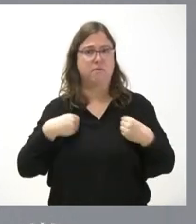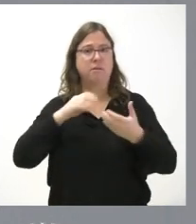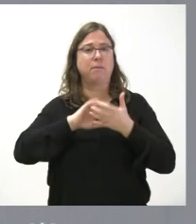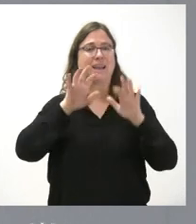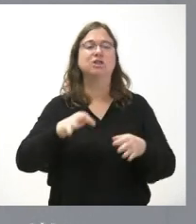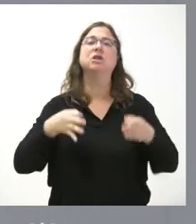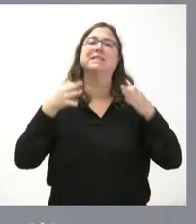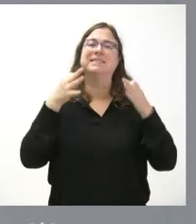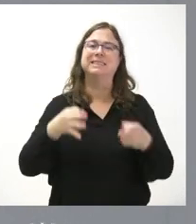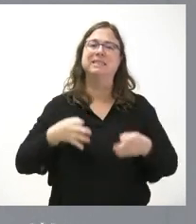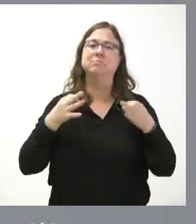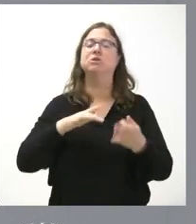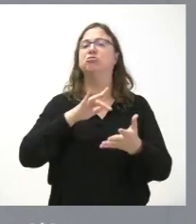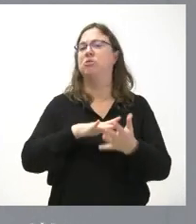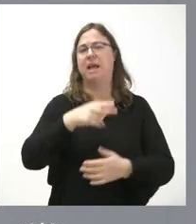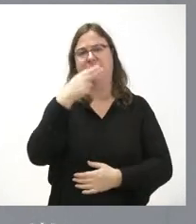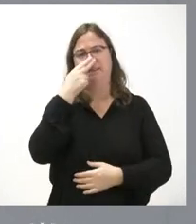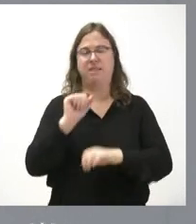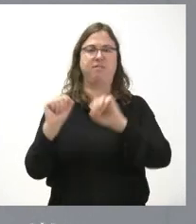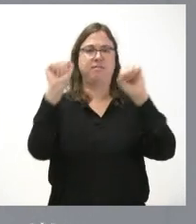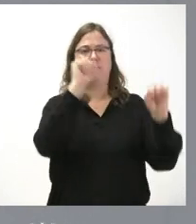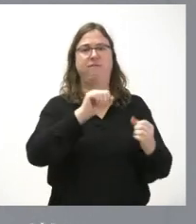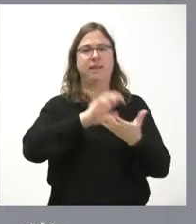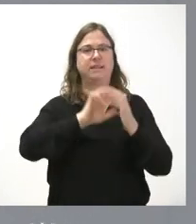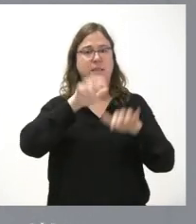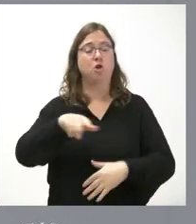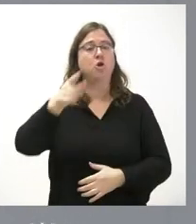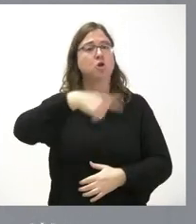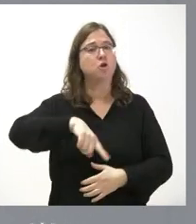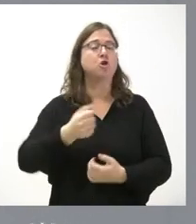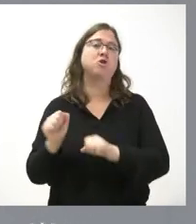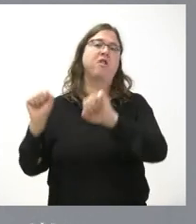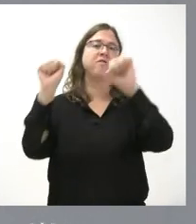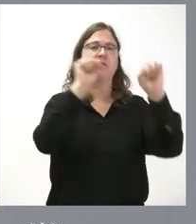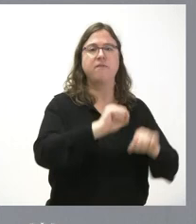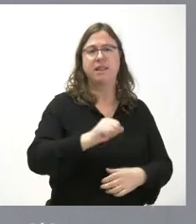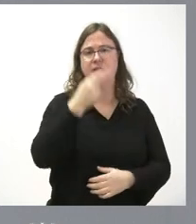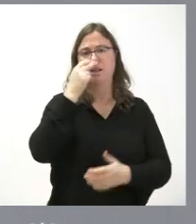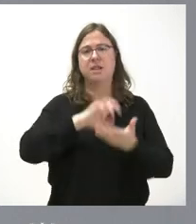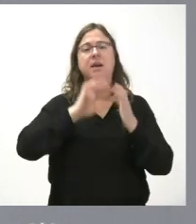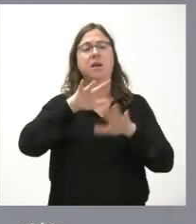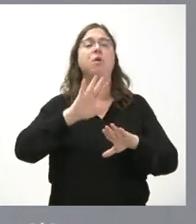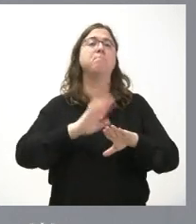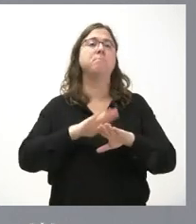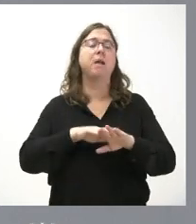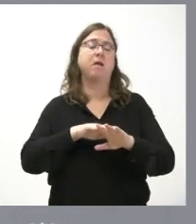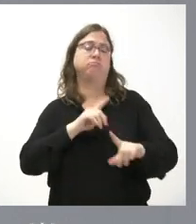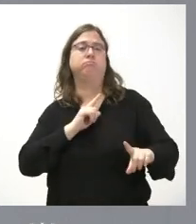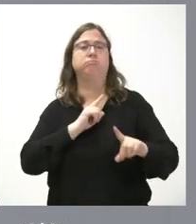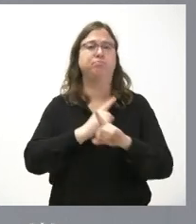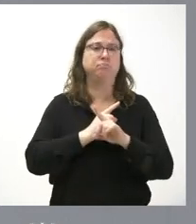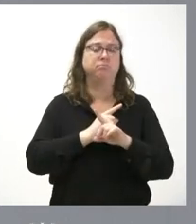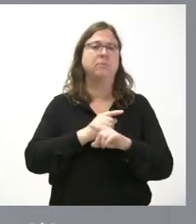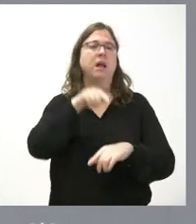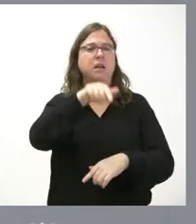a defender los intereses de Castilla y León vamos a estar allí siempre defendiendo los intereses de Castilla y León frente a quien ataque a esta comunidad autónoma frente a quien